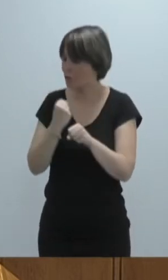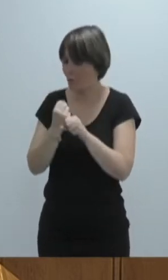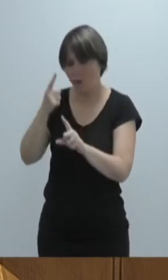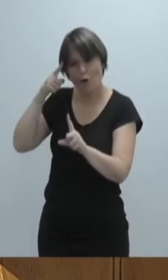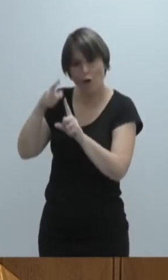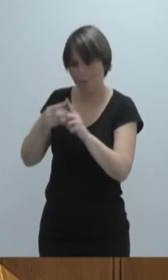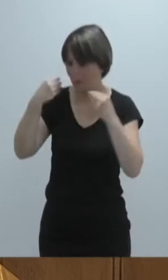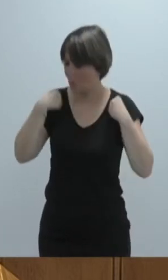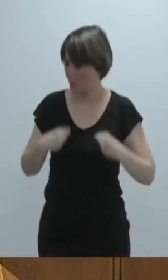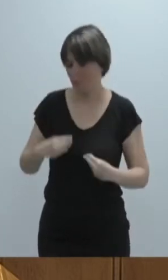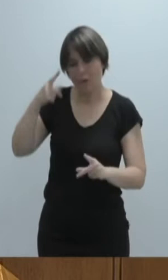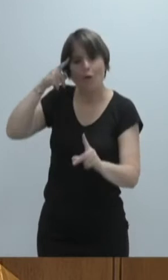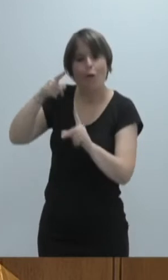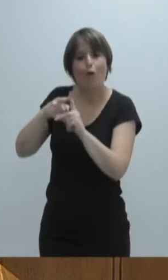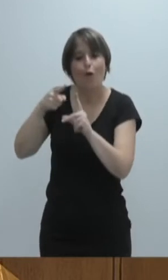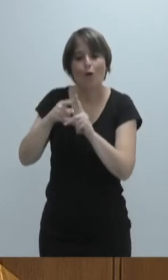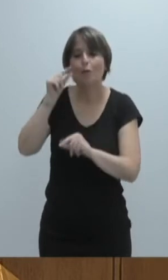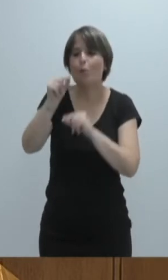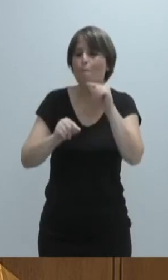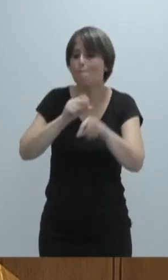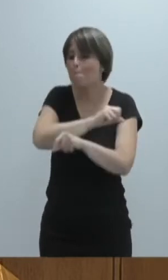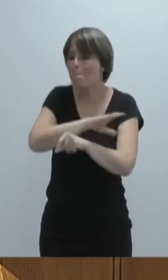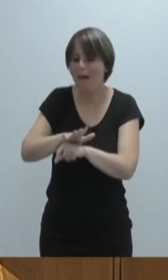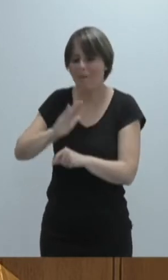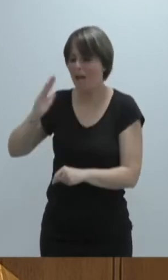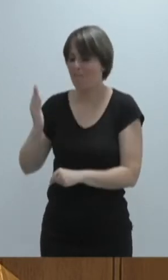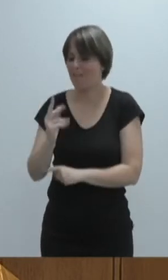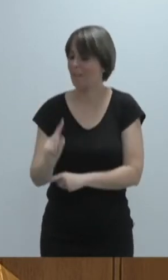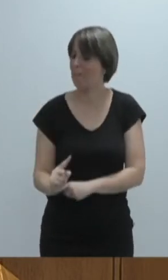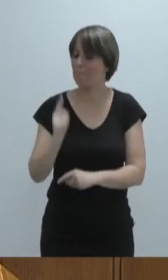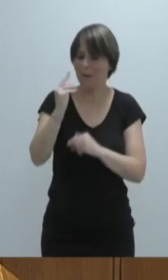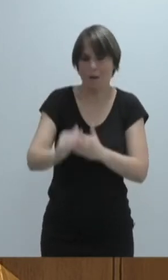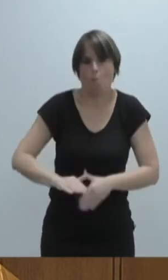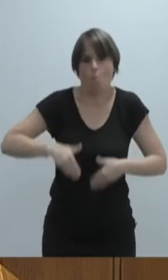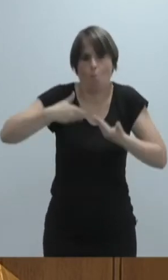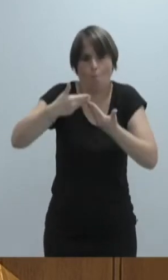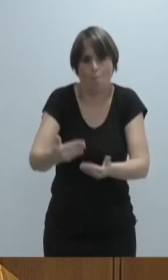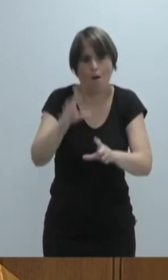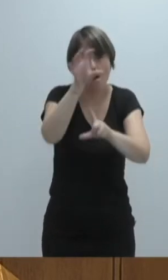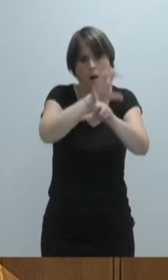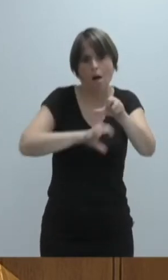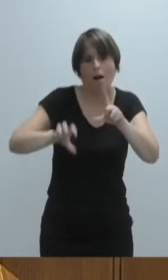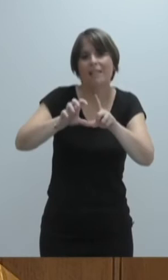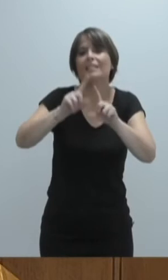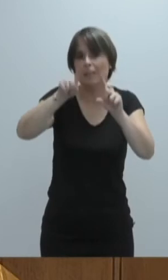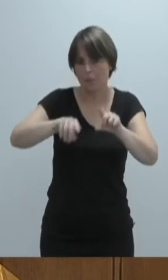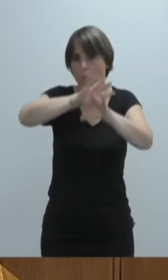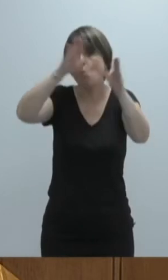superar cuanto antes esta pandemia que está afectando a todas las comunidades y a todos los países del mundo.